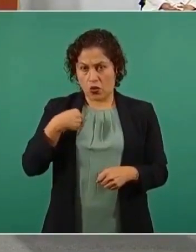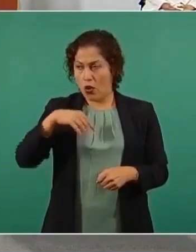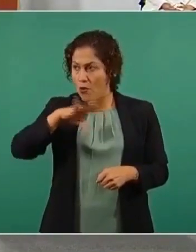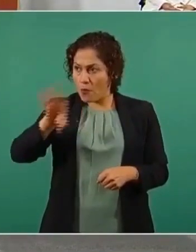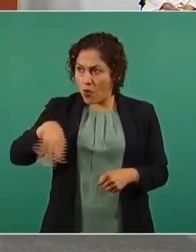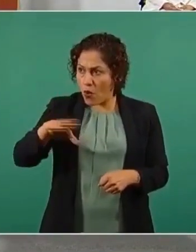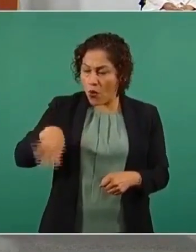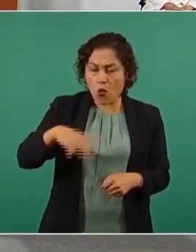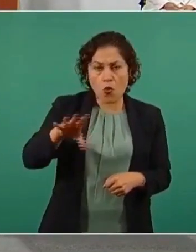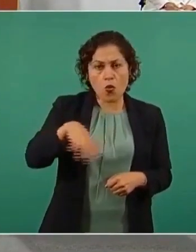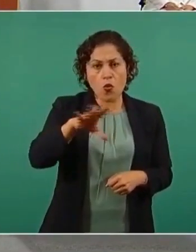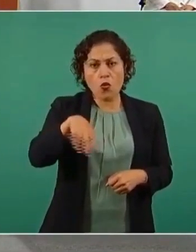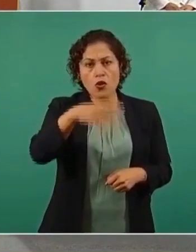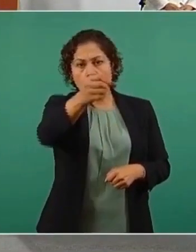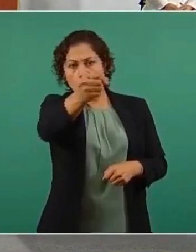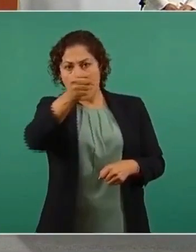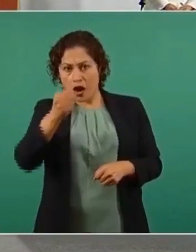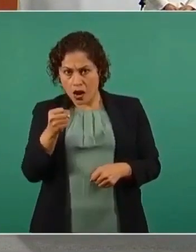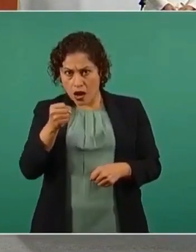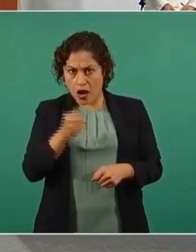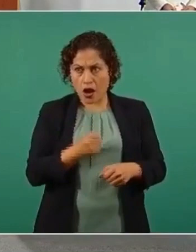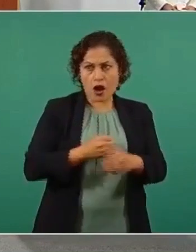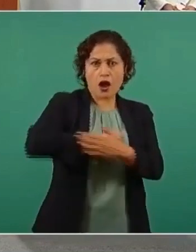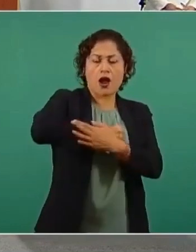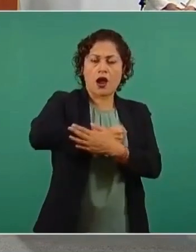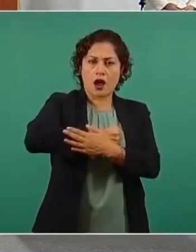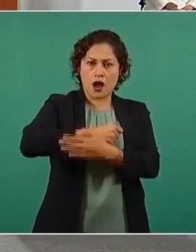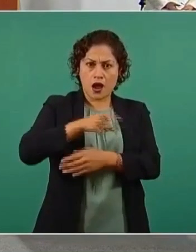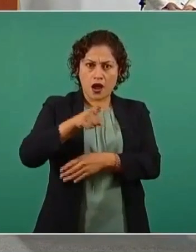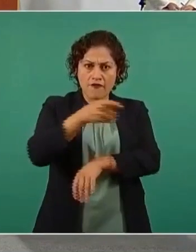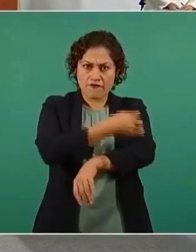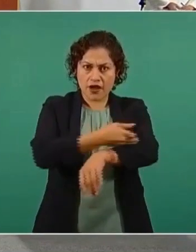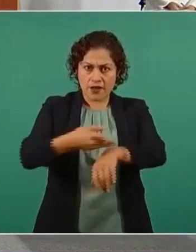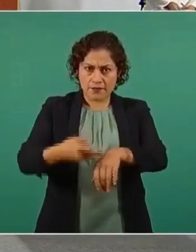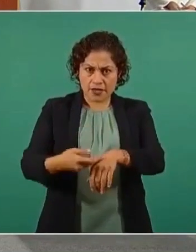familiar de Carlos Salinas de Gortari.